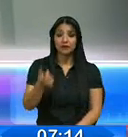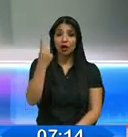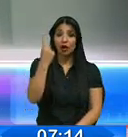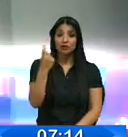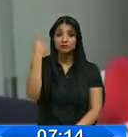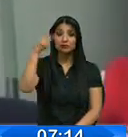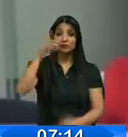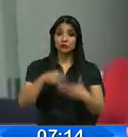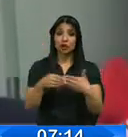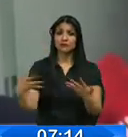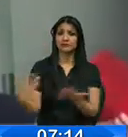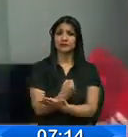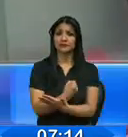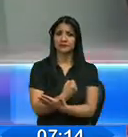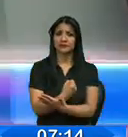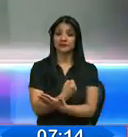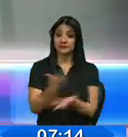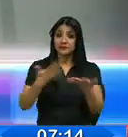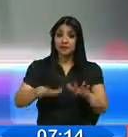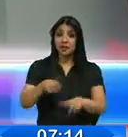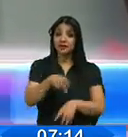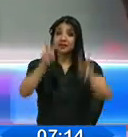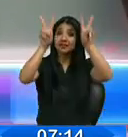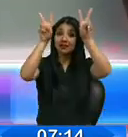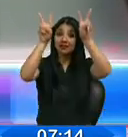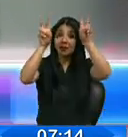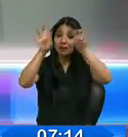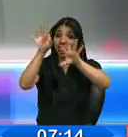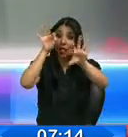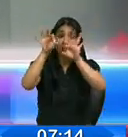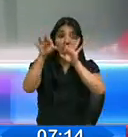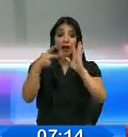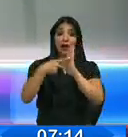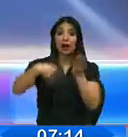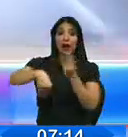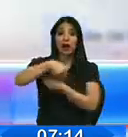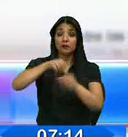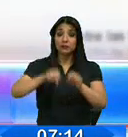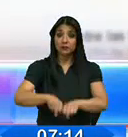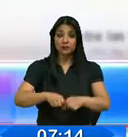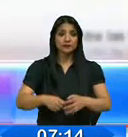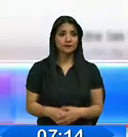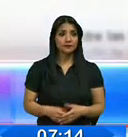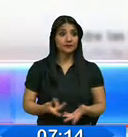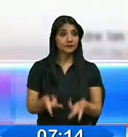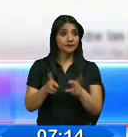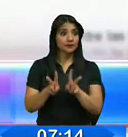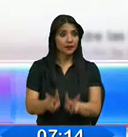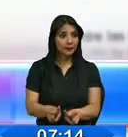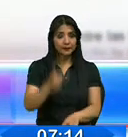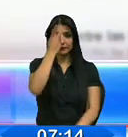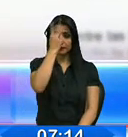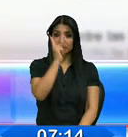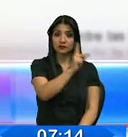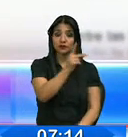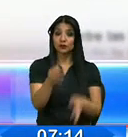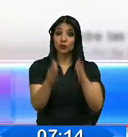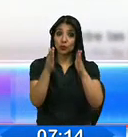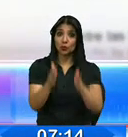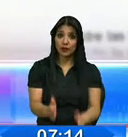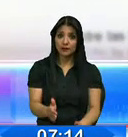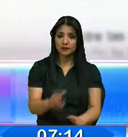dólares que se ha logrado detectar en este caso de presunto lavado de activos. Además, señala que la decisión de los jueces